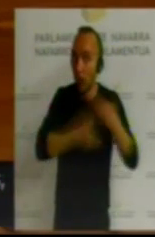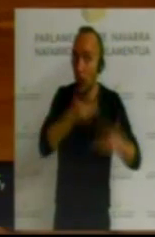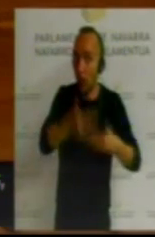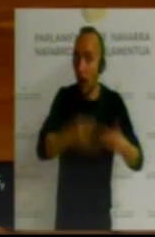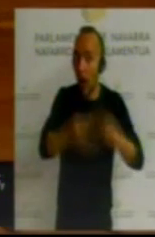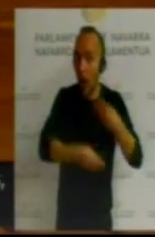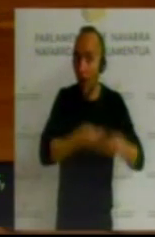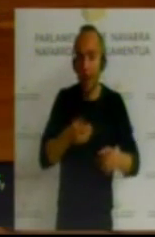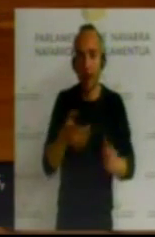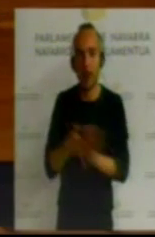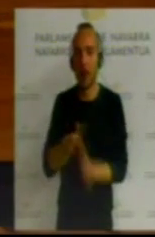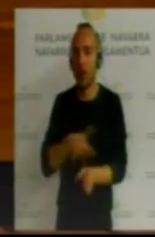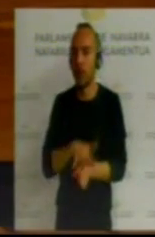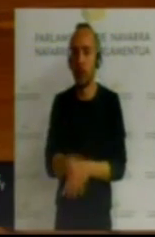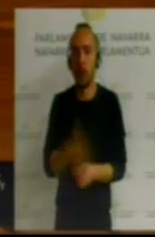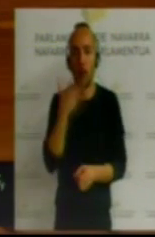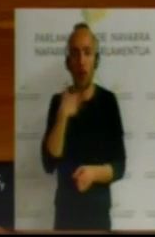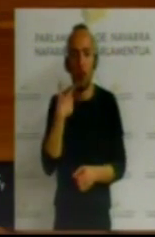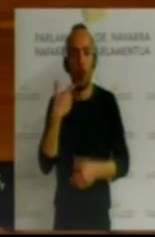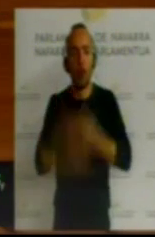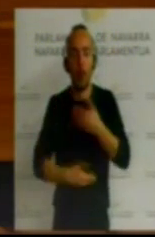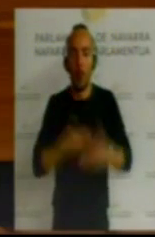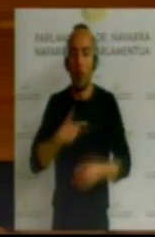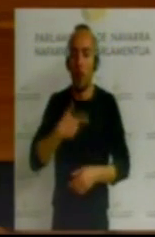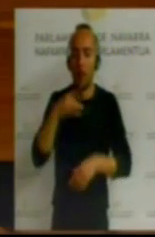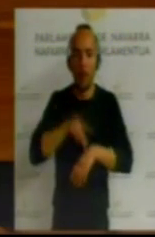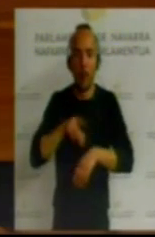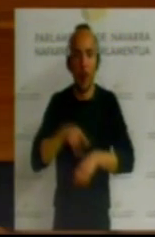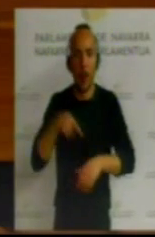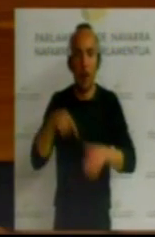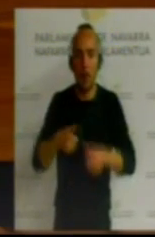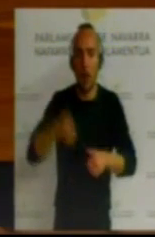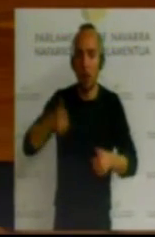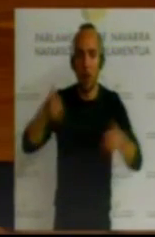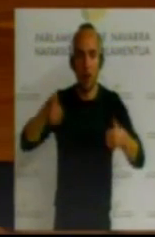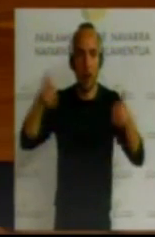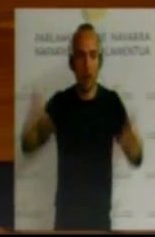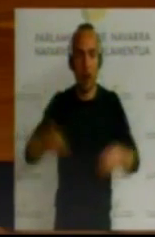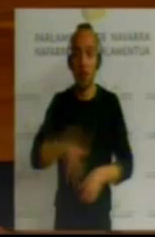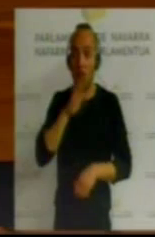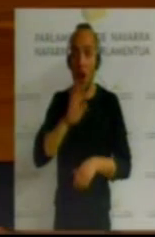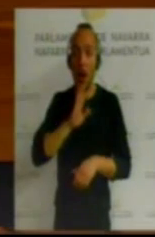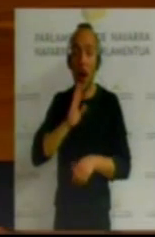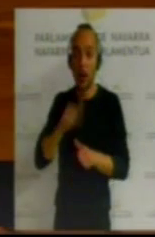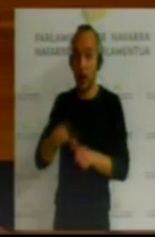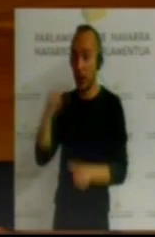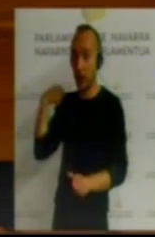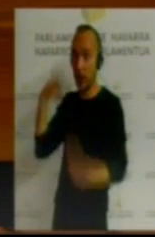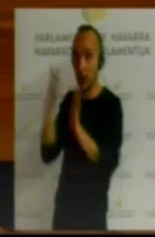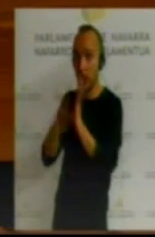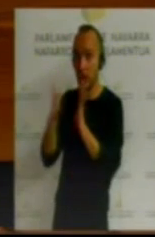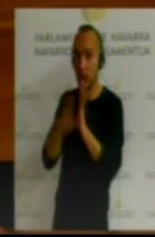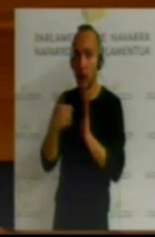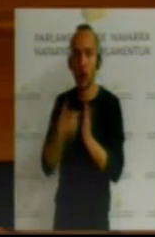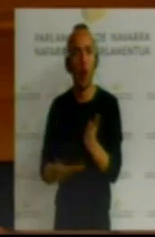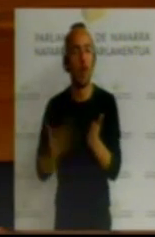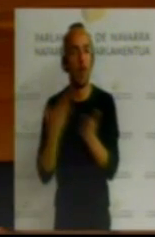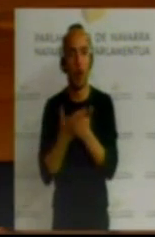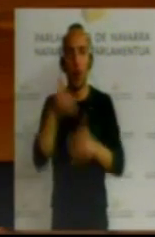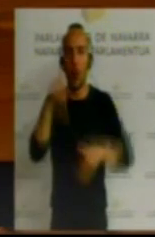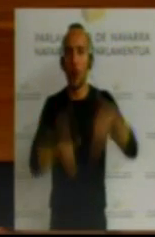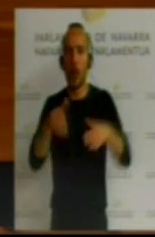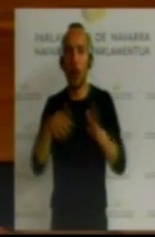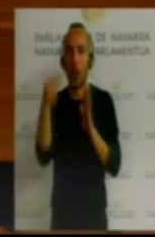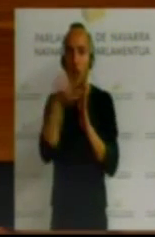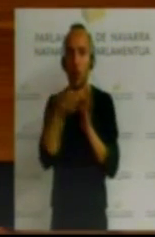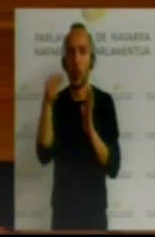un abordaje y conocimiento progresivo de la enfermedad. Por todo lo anteriormente expuesto, solicito una votación